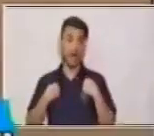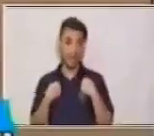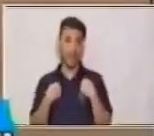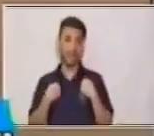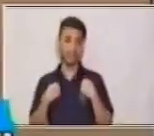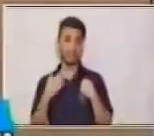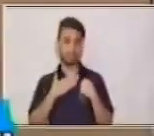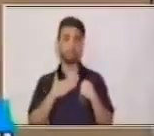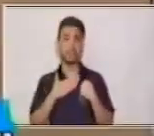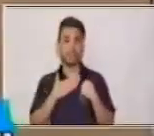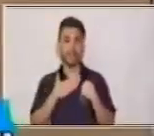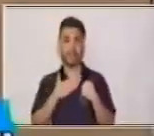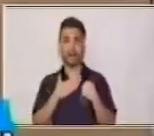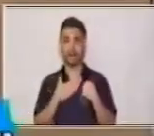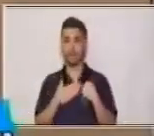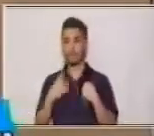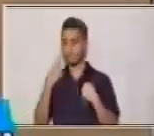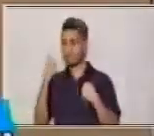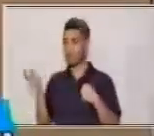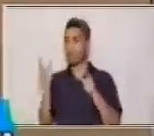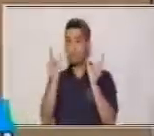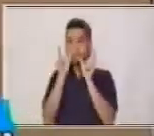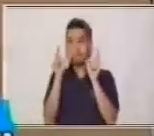es mía.